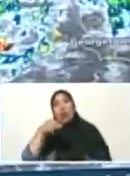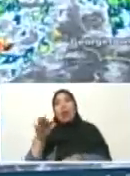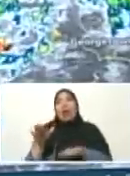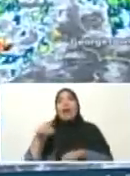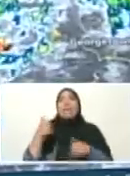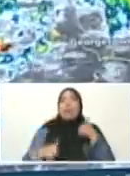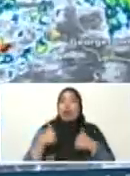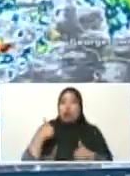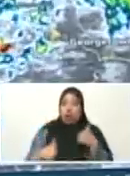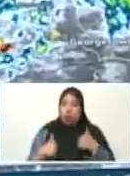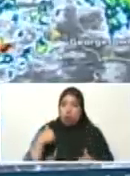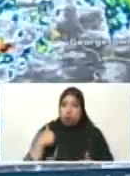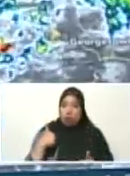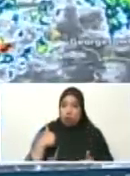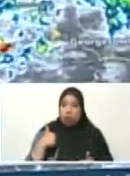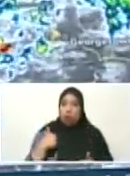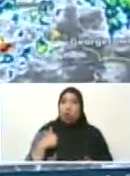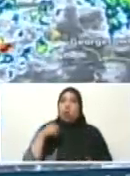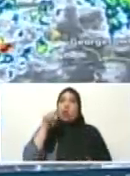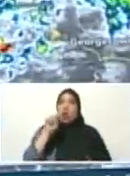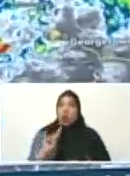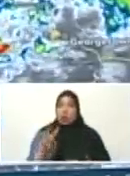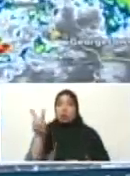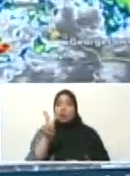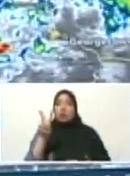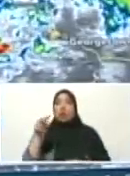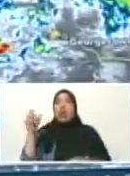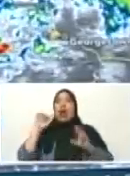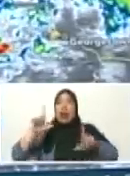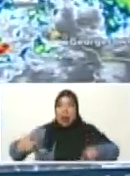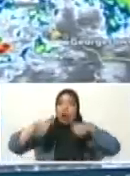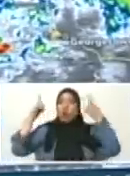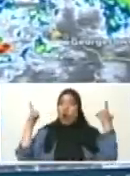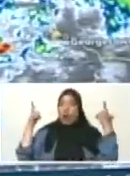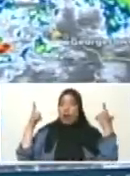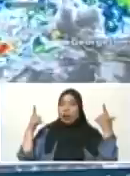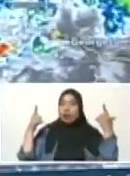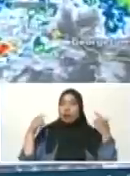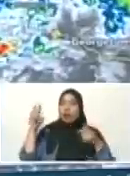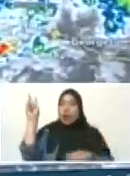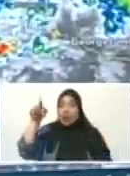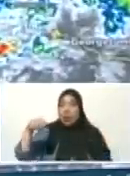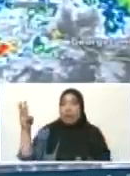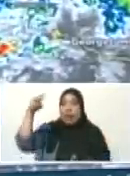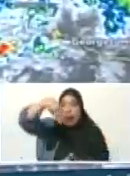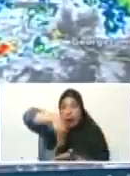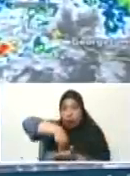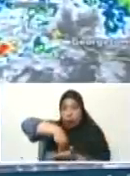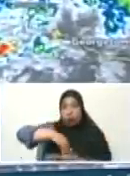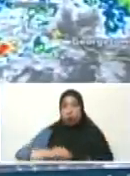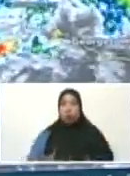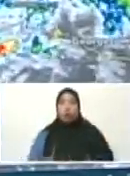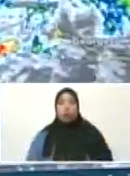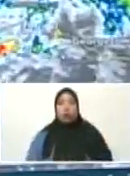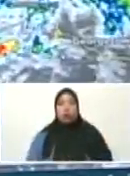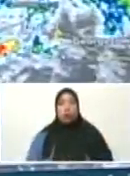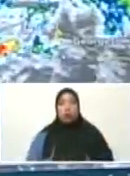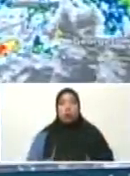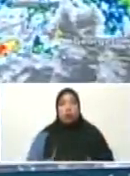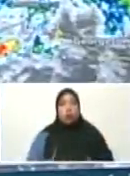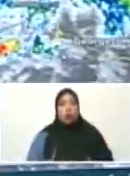en las costas centrales del país, en La Guaira, a Aragua. Y luego recorre